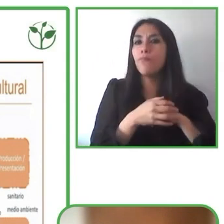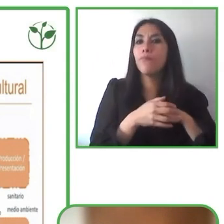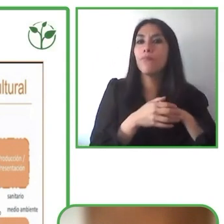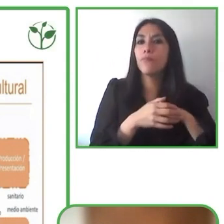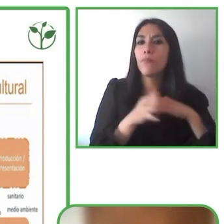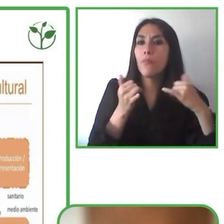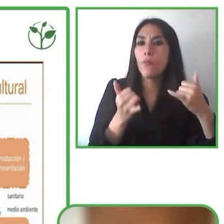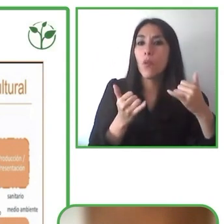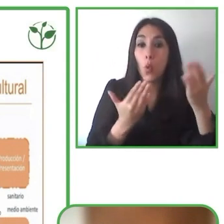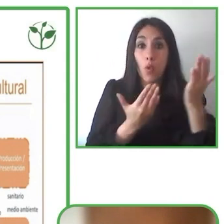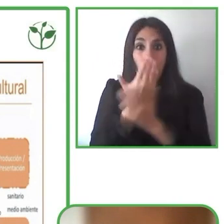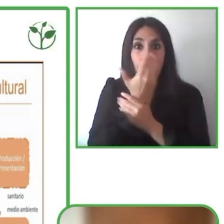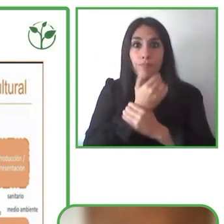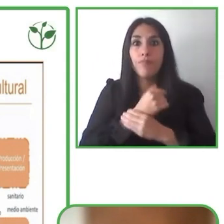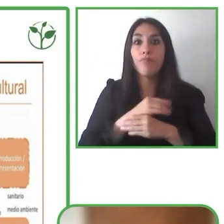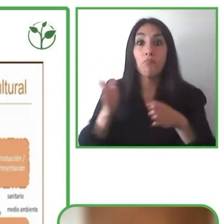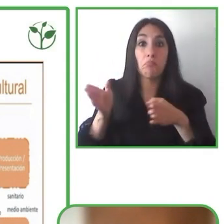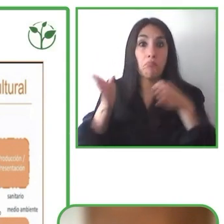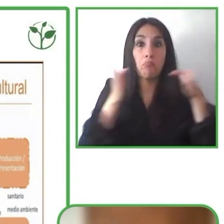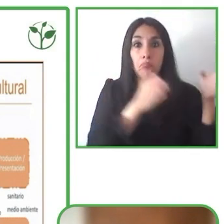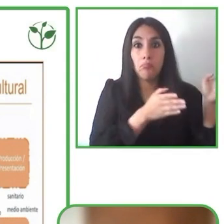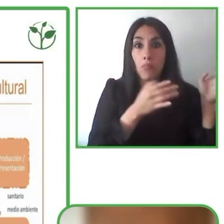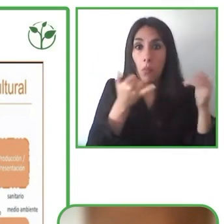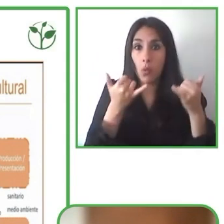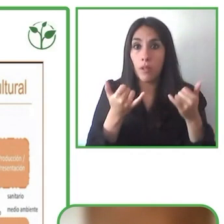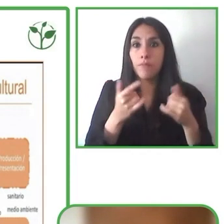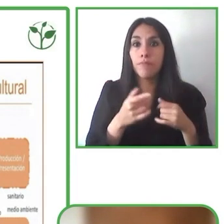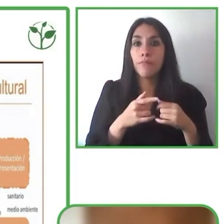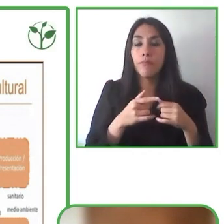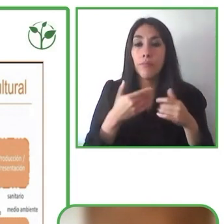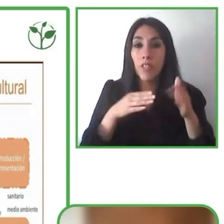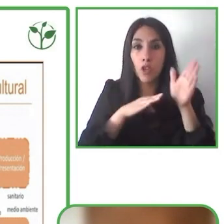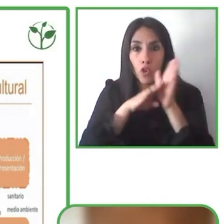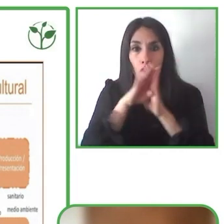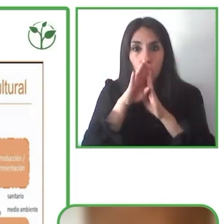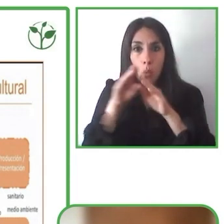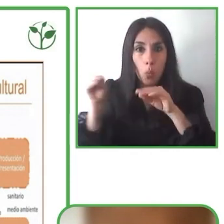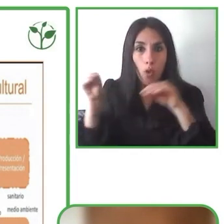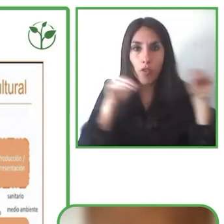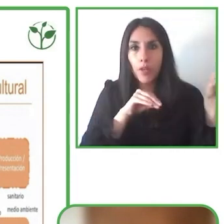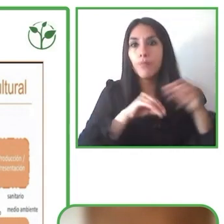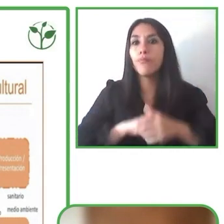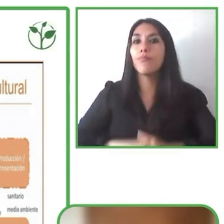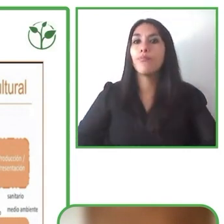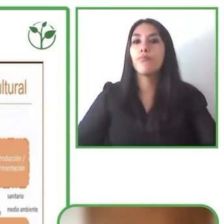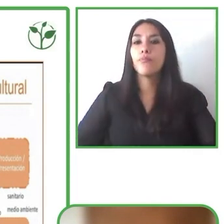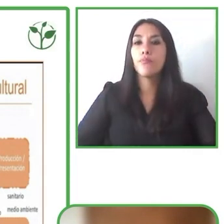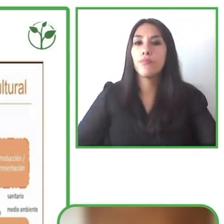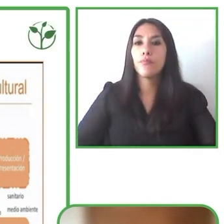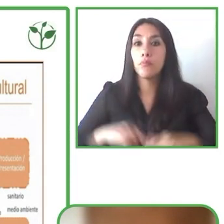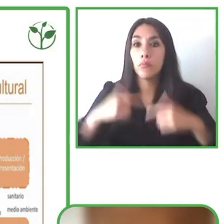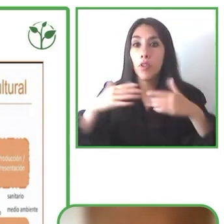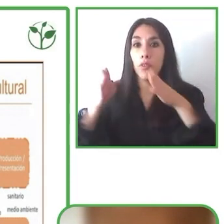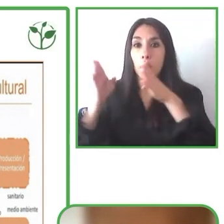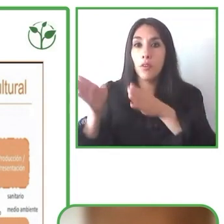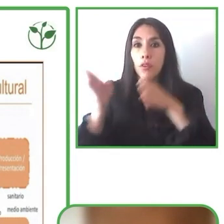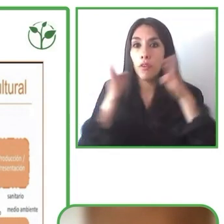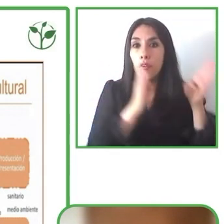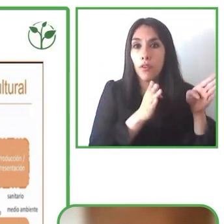y aquí estamos desarrollando que es la era COVID que nos plantea una intersección diferente